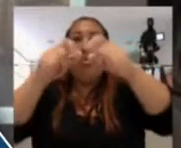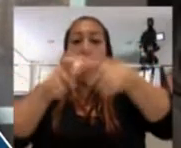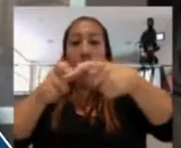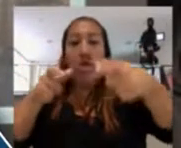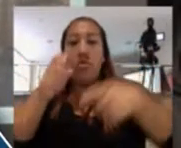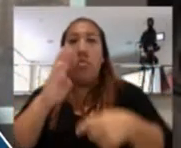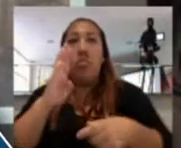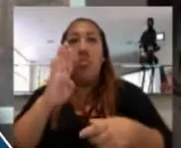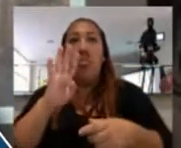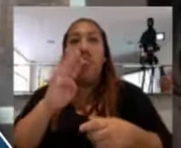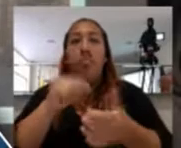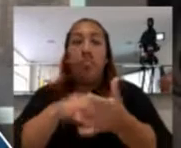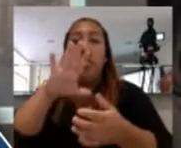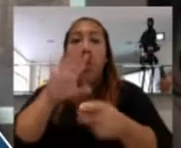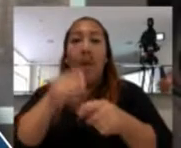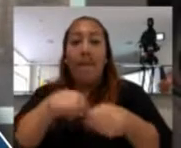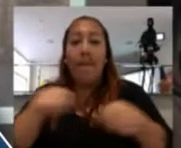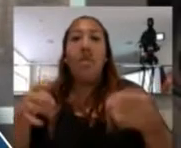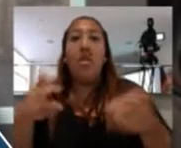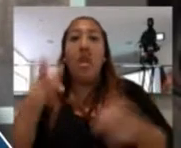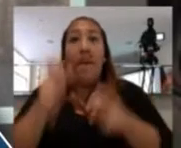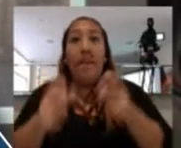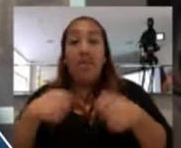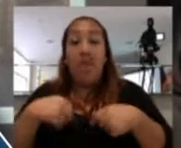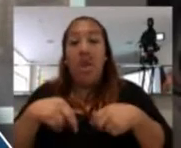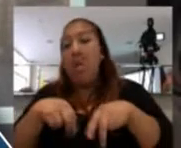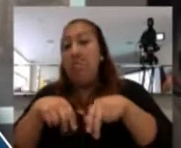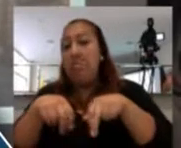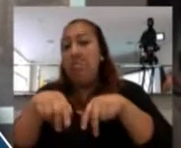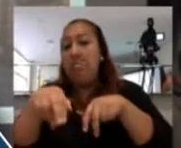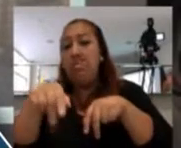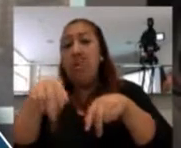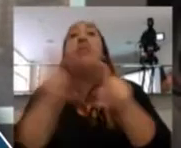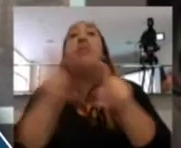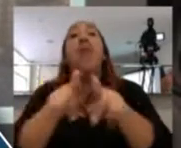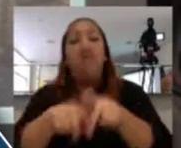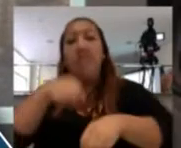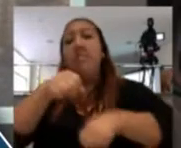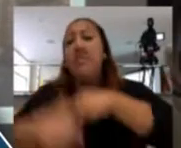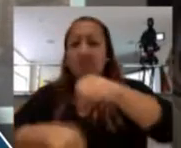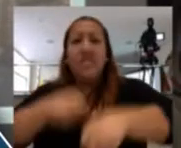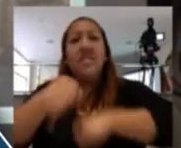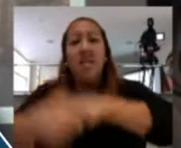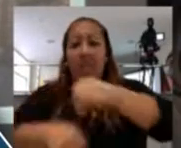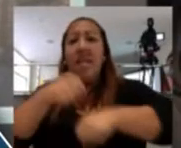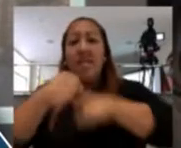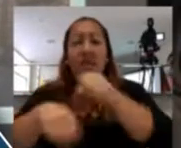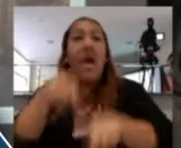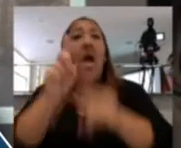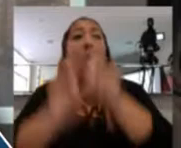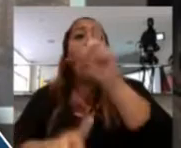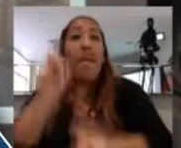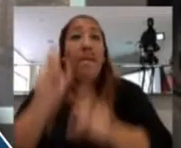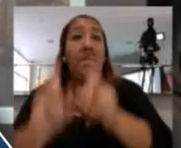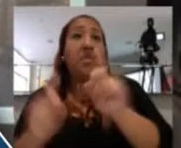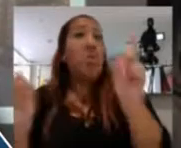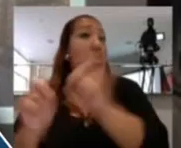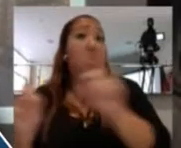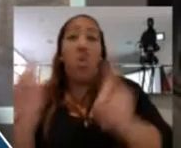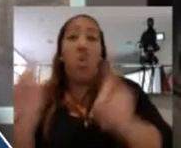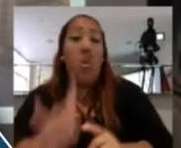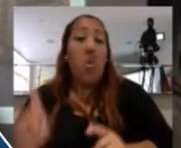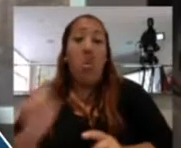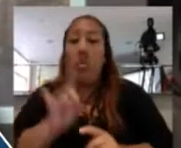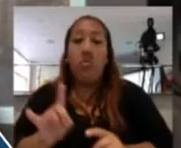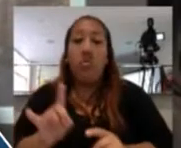4.5 metros, donde la gente no solamente camina, sino también monta bicicleta. Y hay algunas personas que no lo utilizan